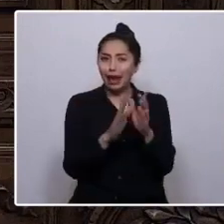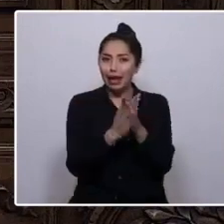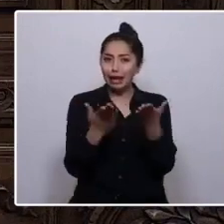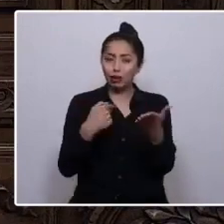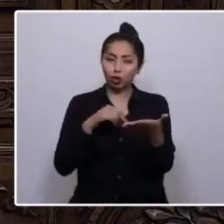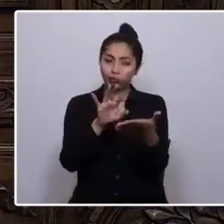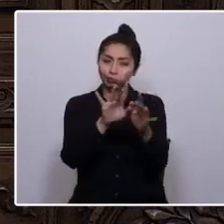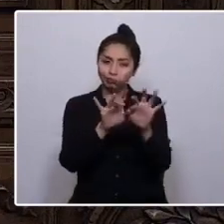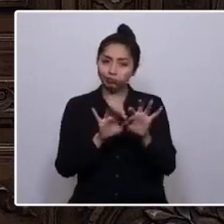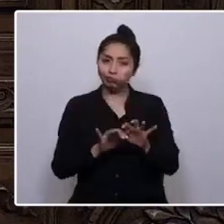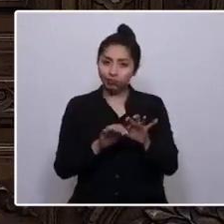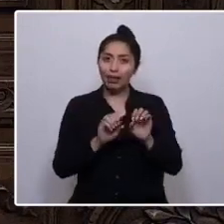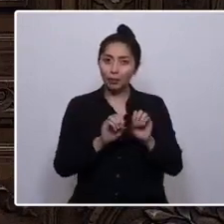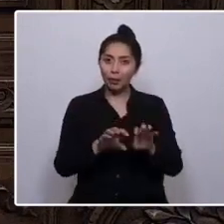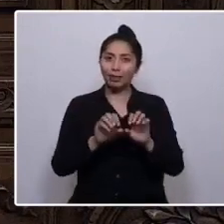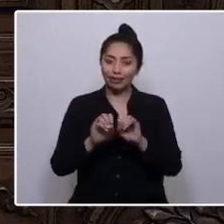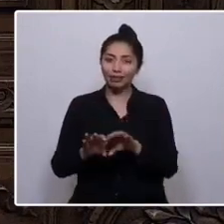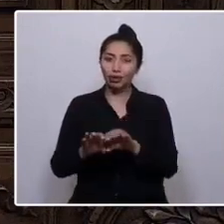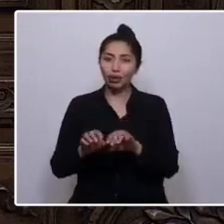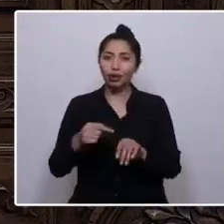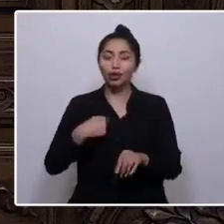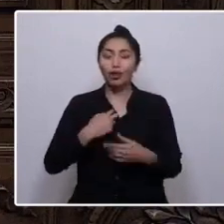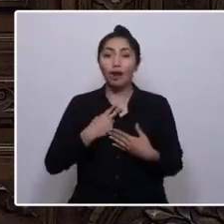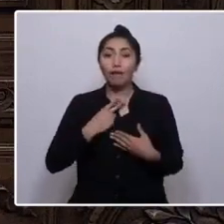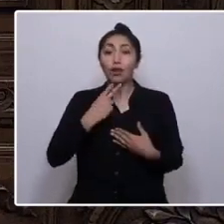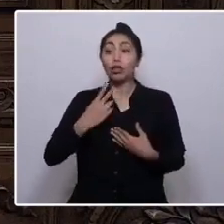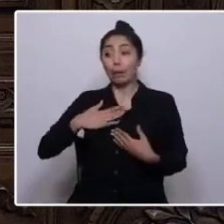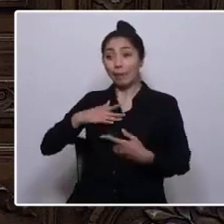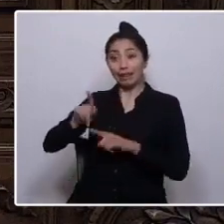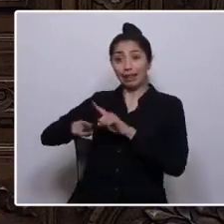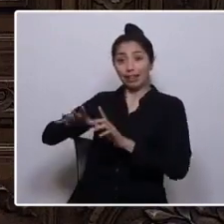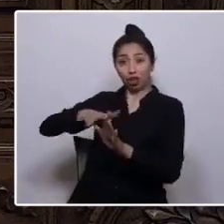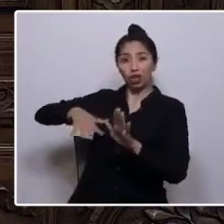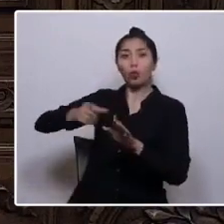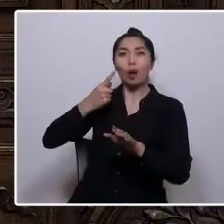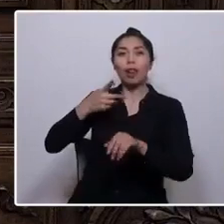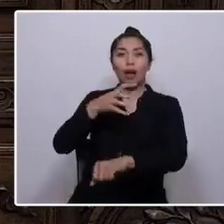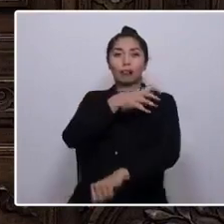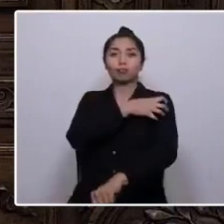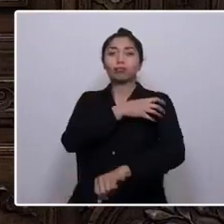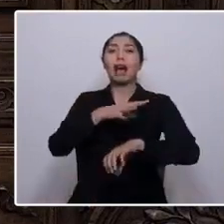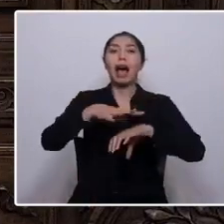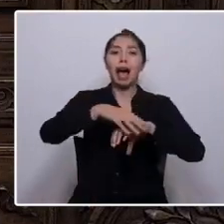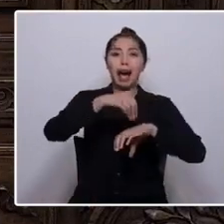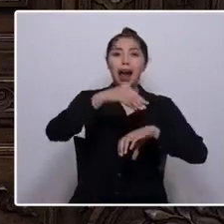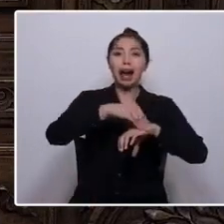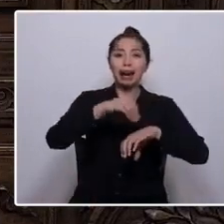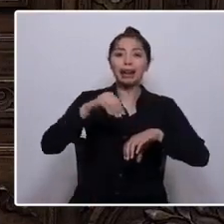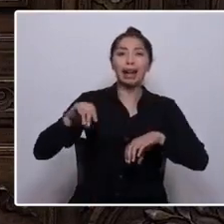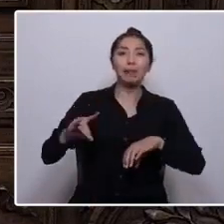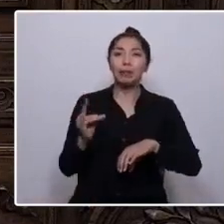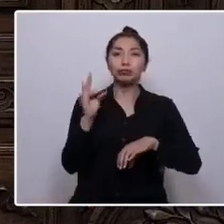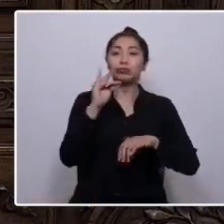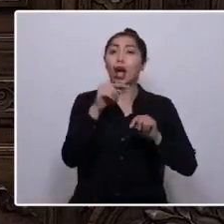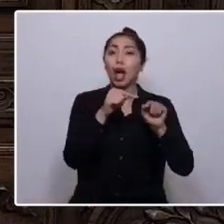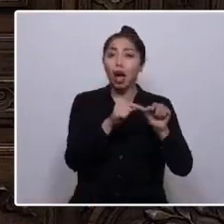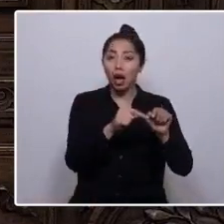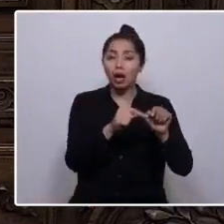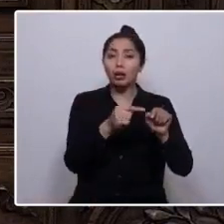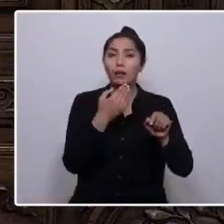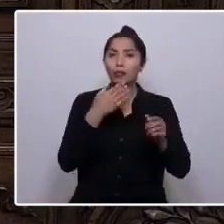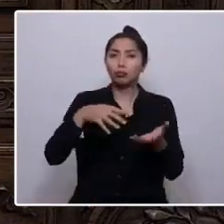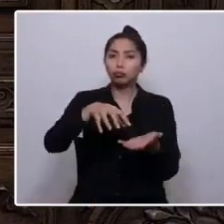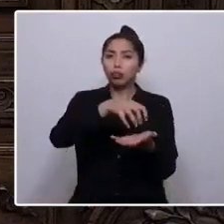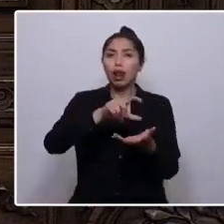Traigo la voz esperanzada a mi territorio, la región de Arica y Palinacota, de las comunas de Camarones, General Lagos,